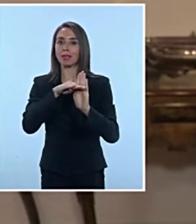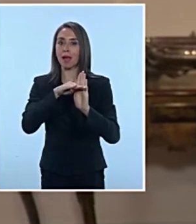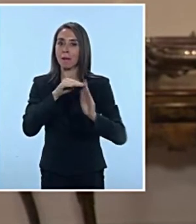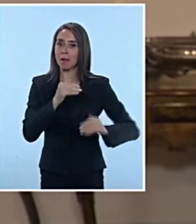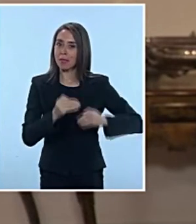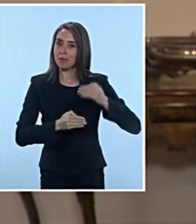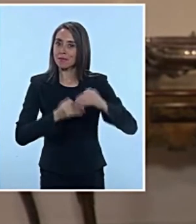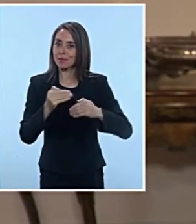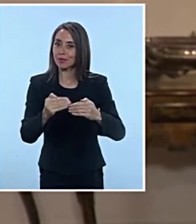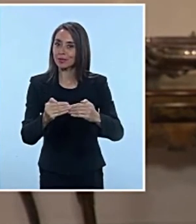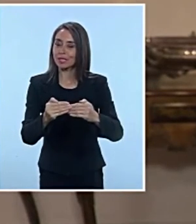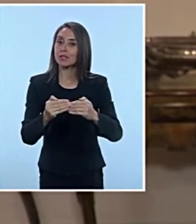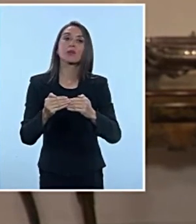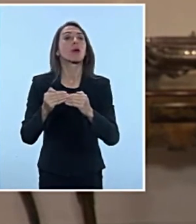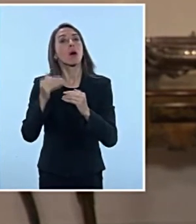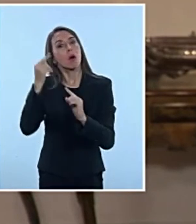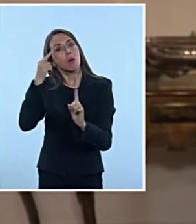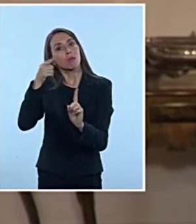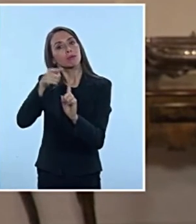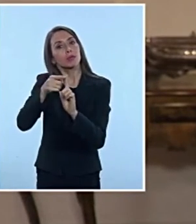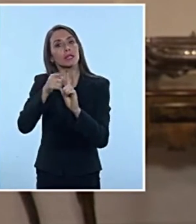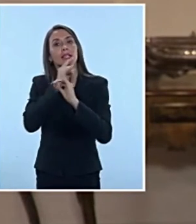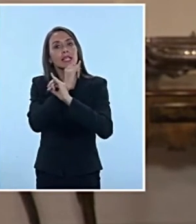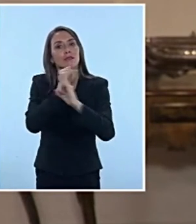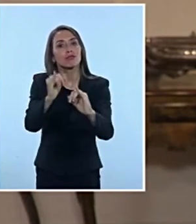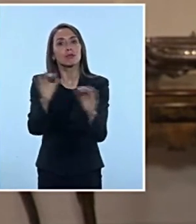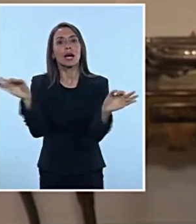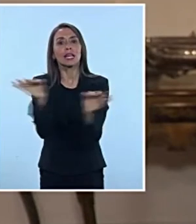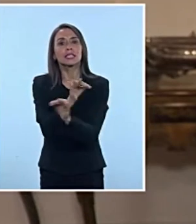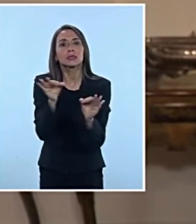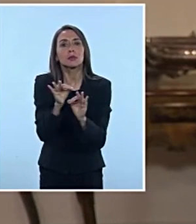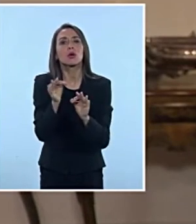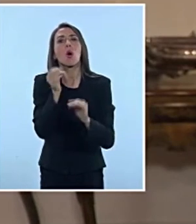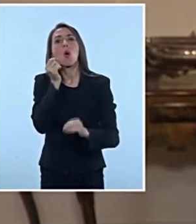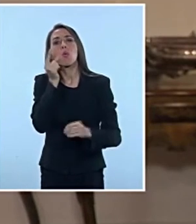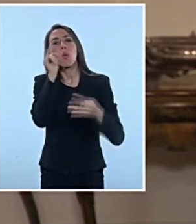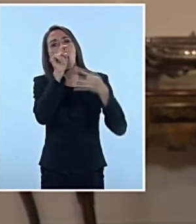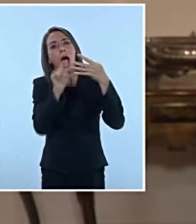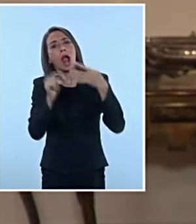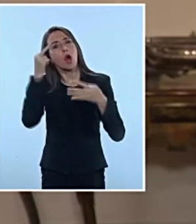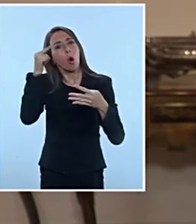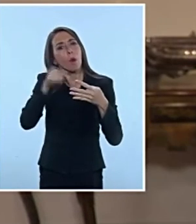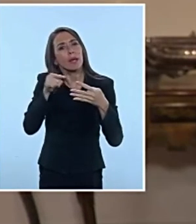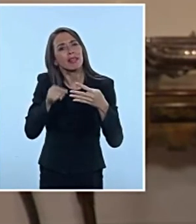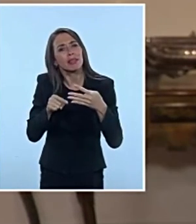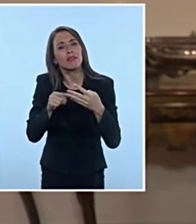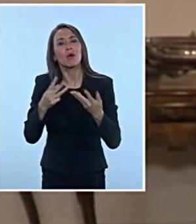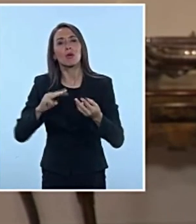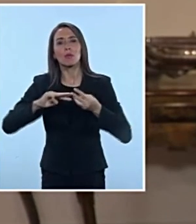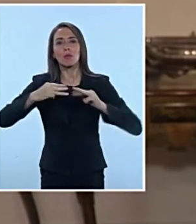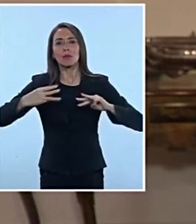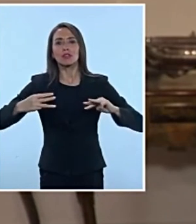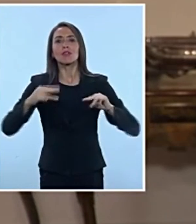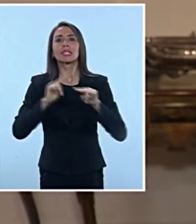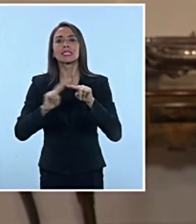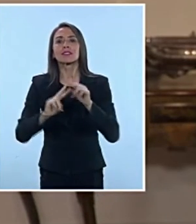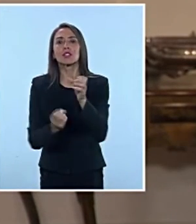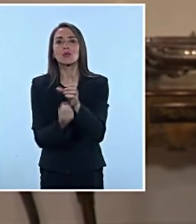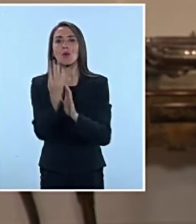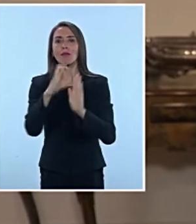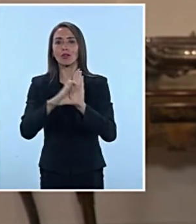proceso, que estaba dirigida a comunicar y explicar los objetivos y métodos de la elaboración de una nueva Constitución.